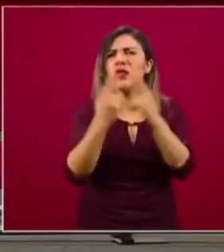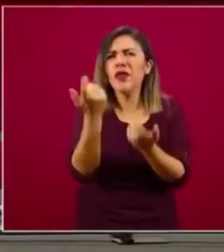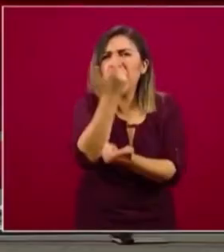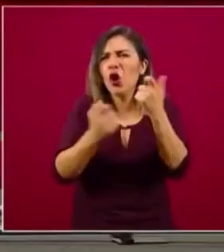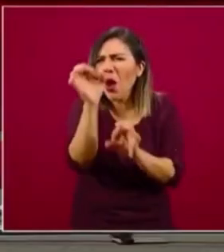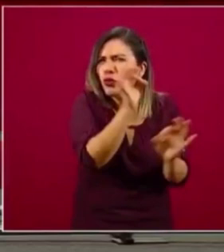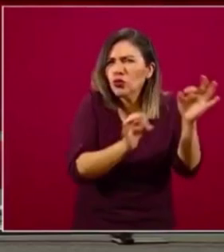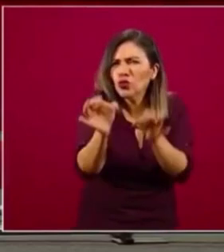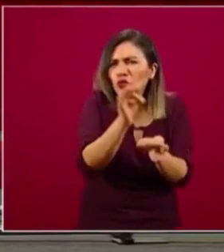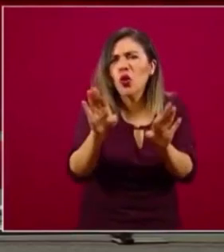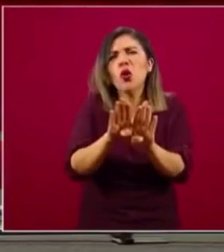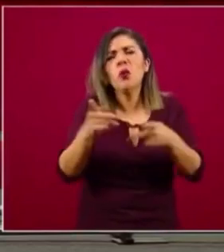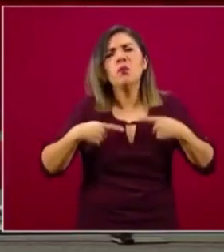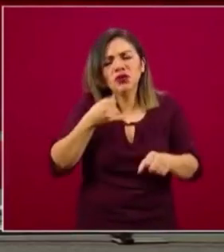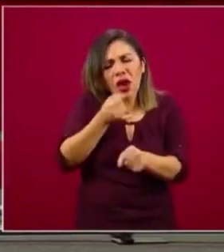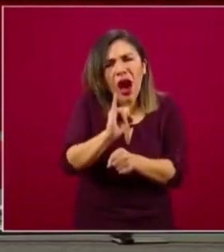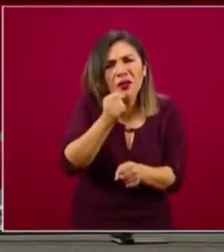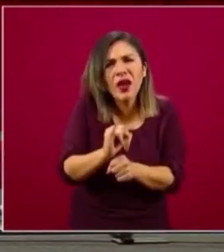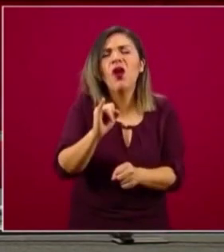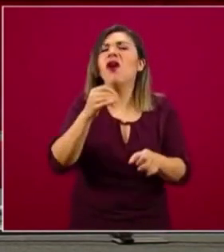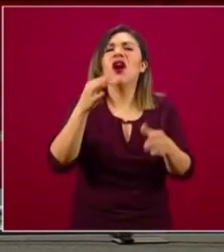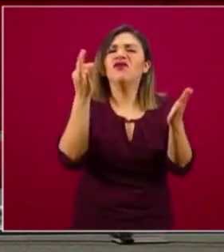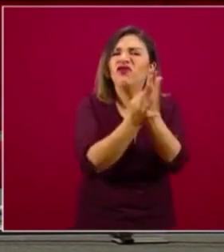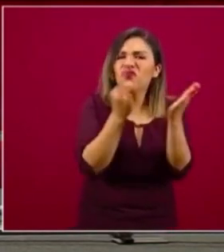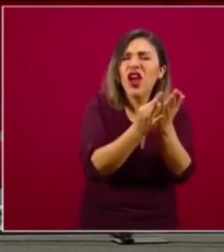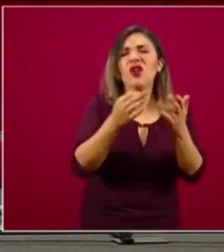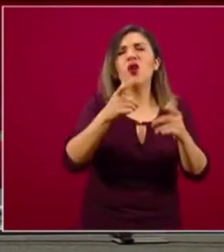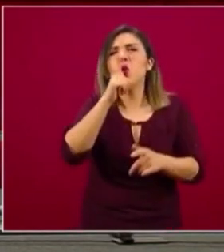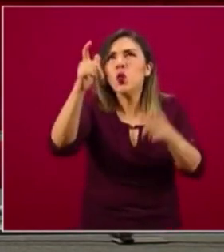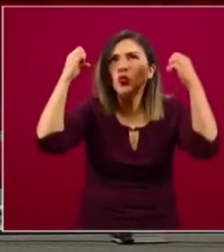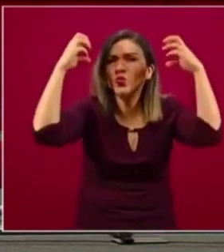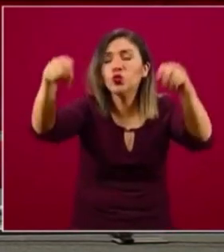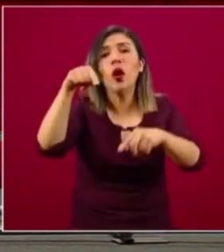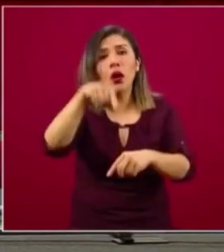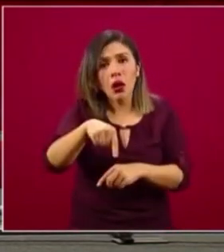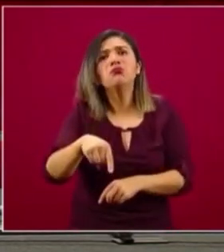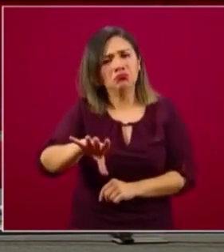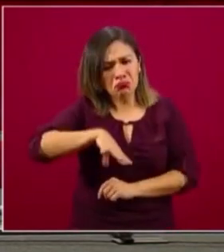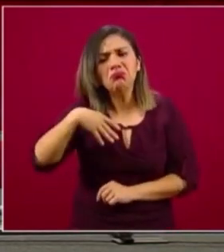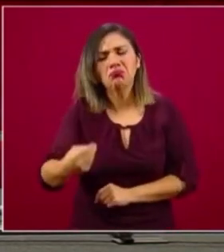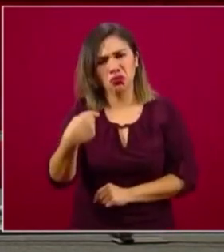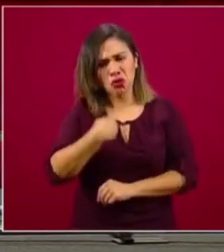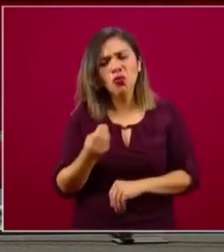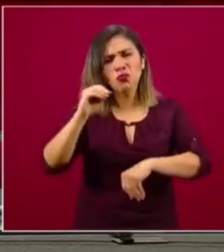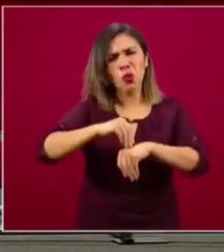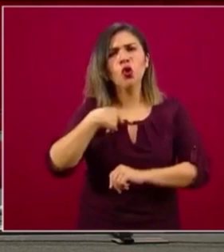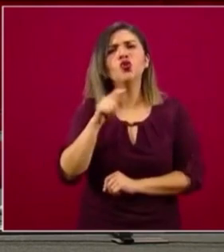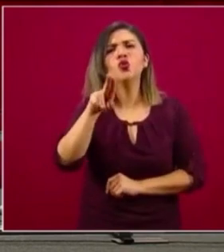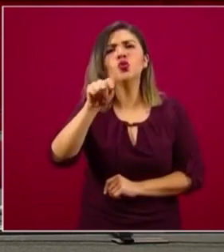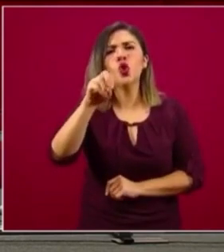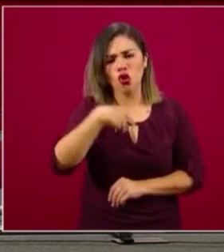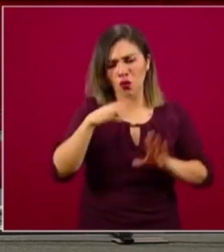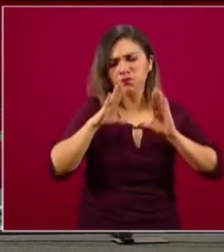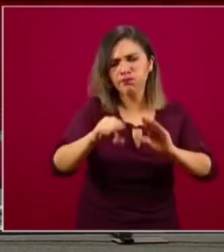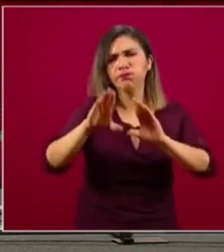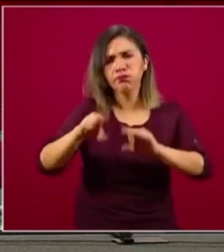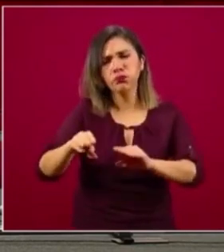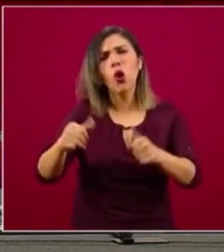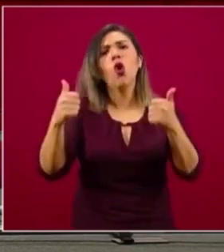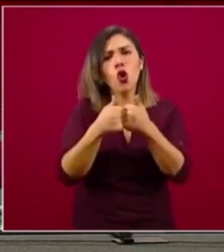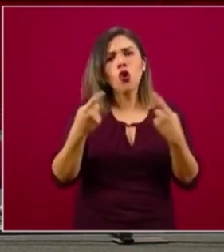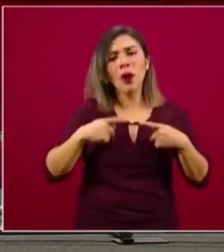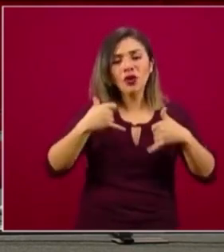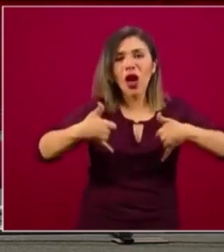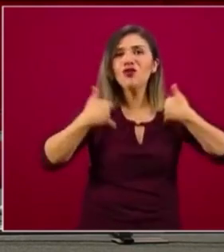carpintero, el herrero, el electricista, que se asumen como tutores, que cuentan con